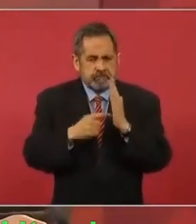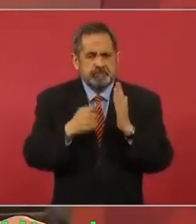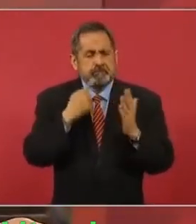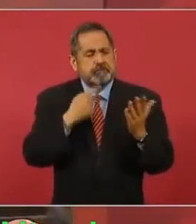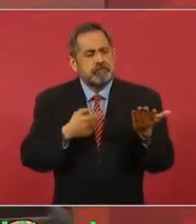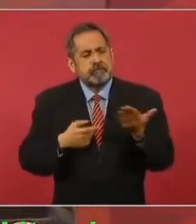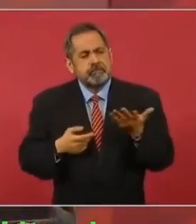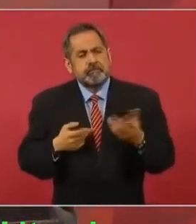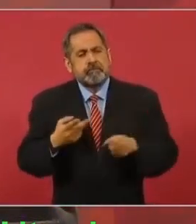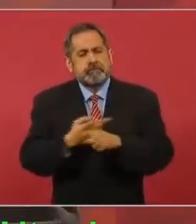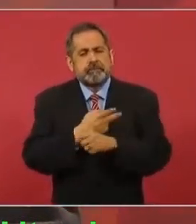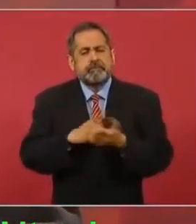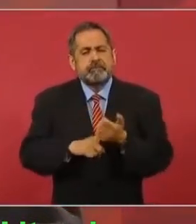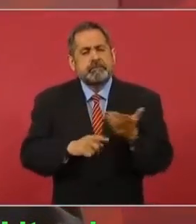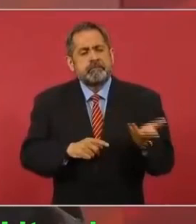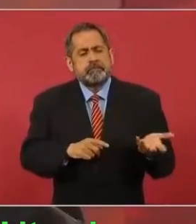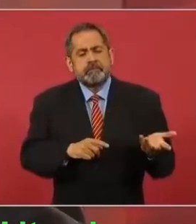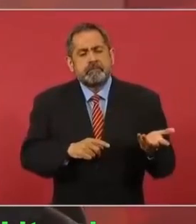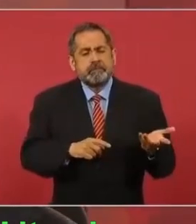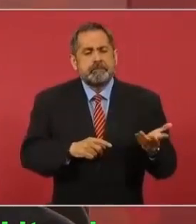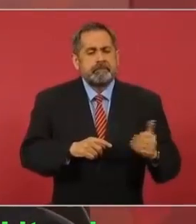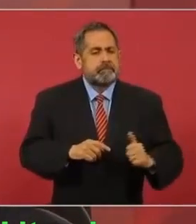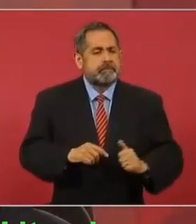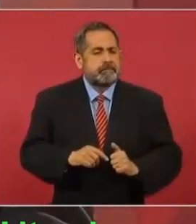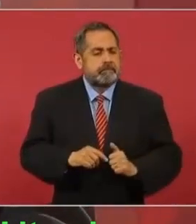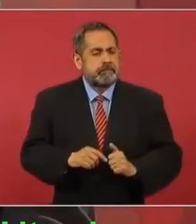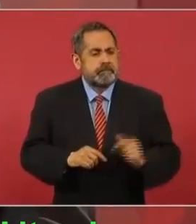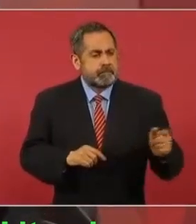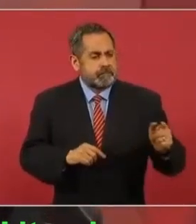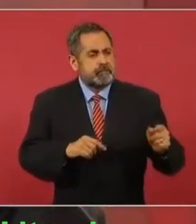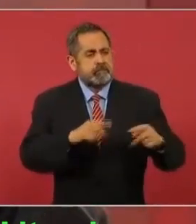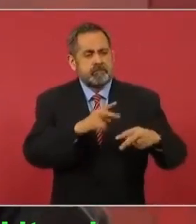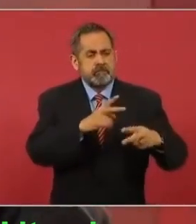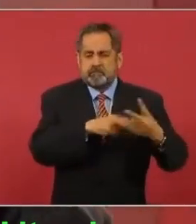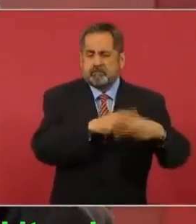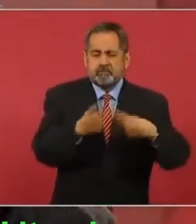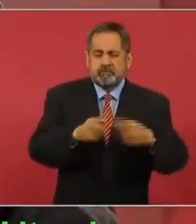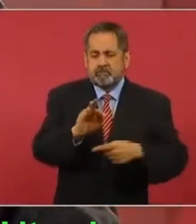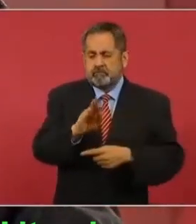sobre esta participación.